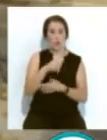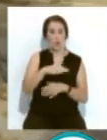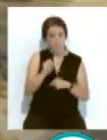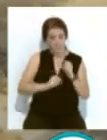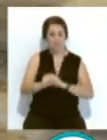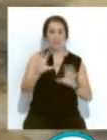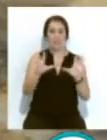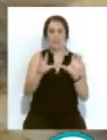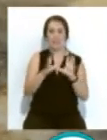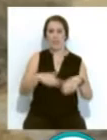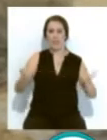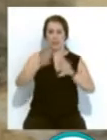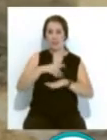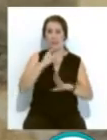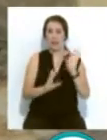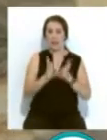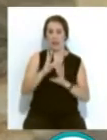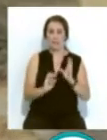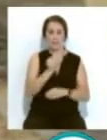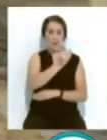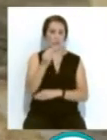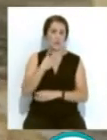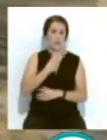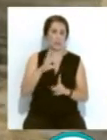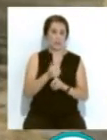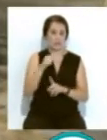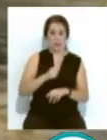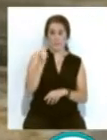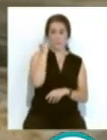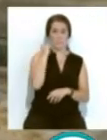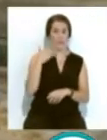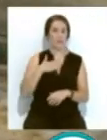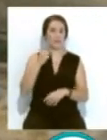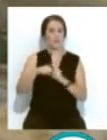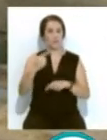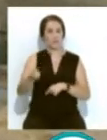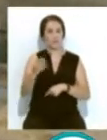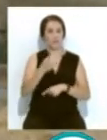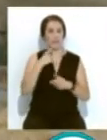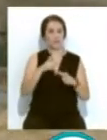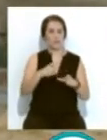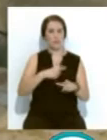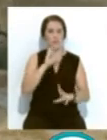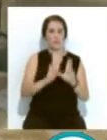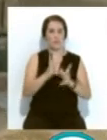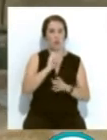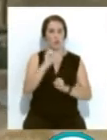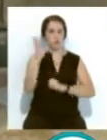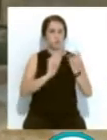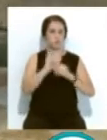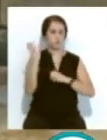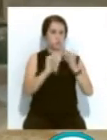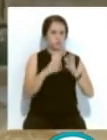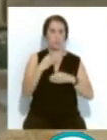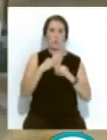a partir de las 10 de la noche. La quema del Juanillo que se encuentra a mi espalda... ...y la posterior sesión de fuegos artificiales